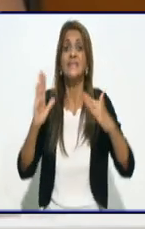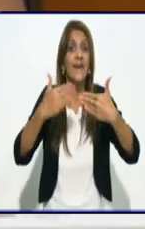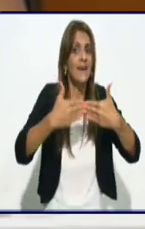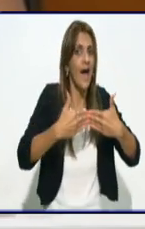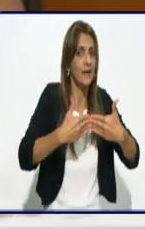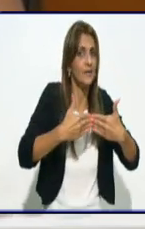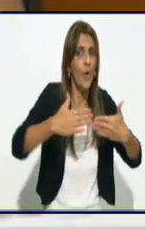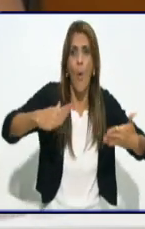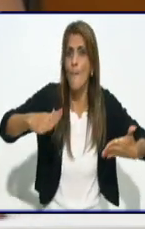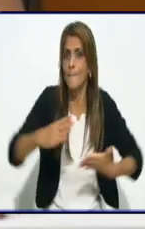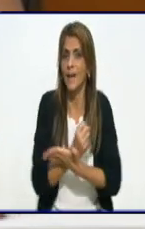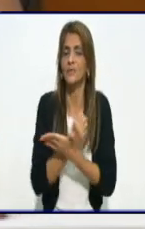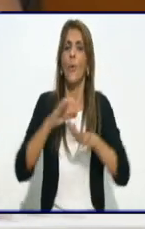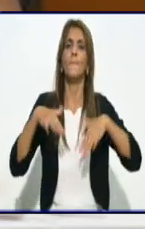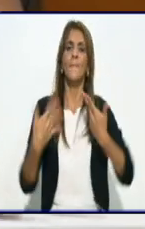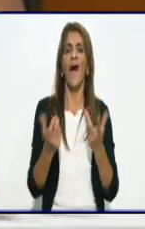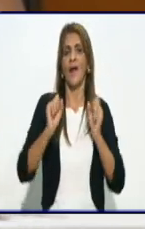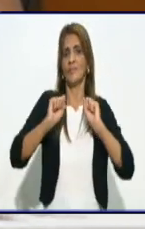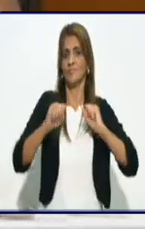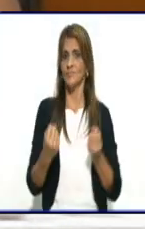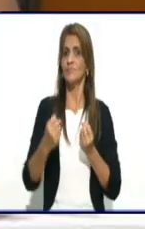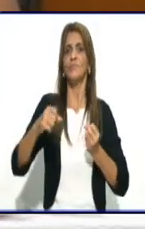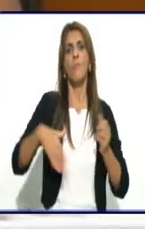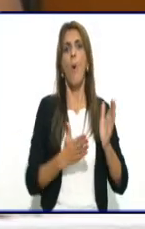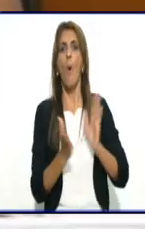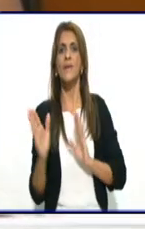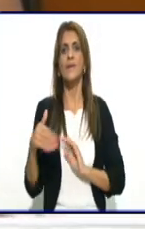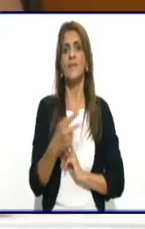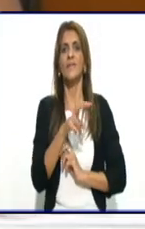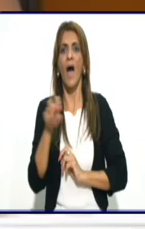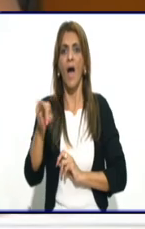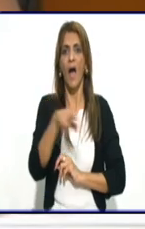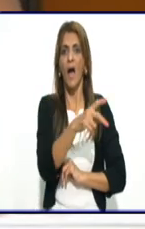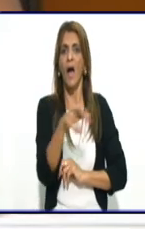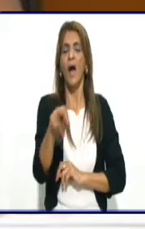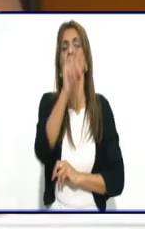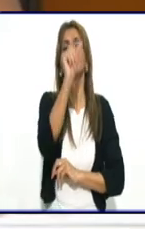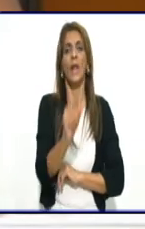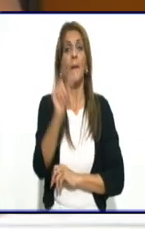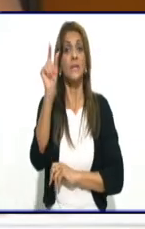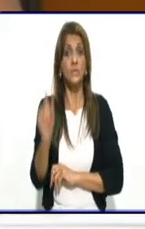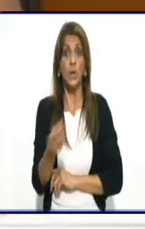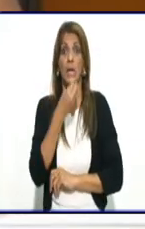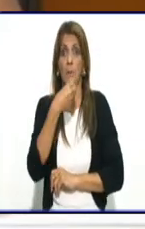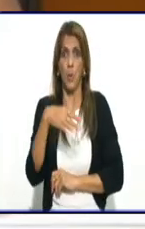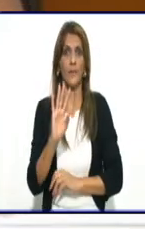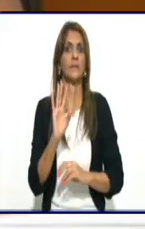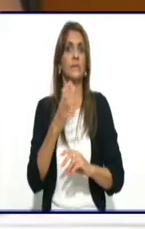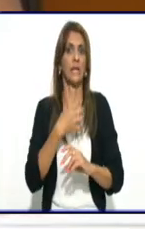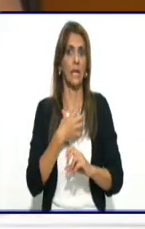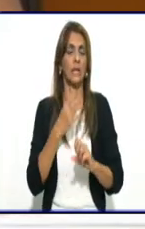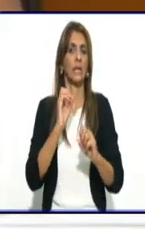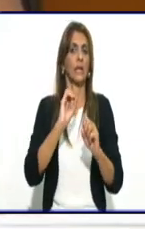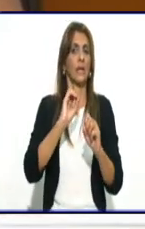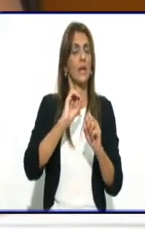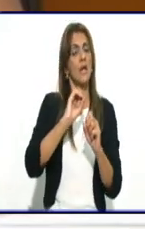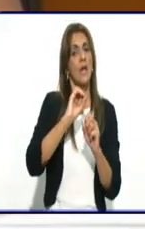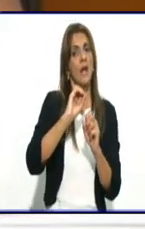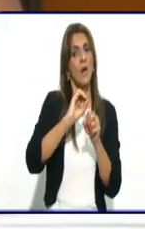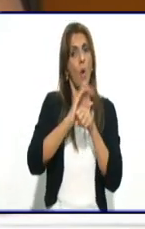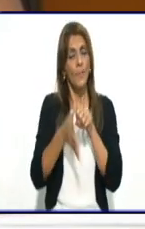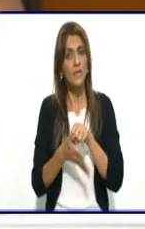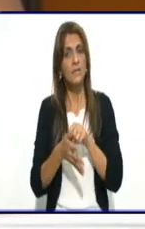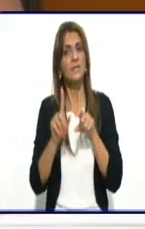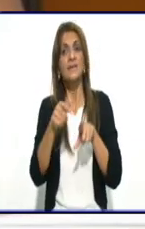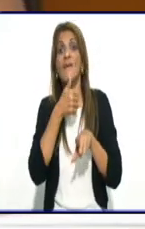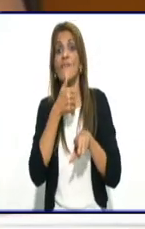disminuir totalmente la movilidad de los pacientes que se encuentran en la misma, que pudieran estar infectados y además que nos facilite tanto